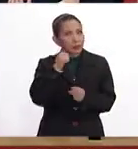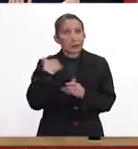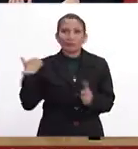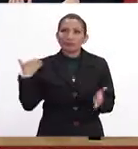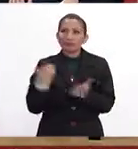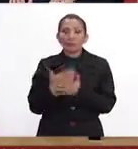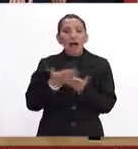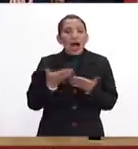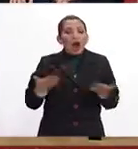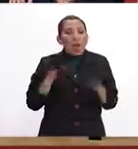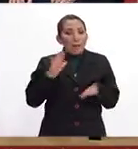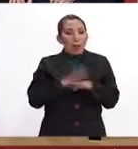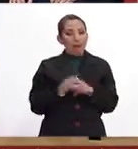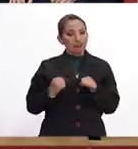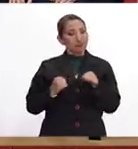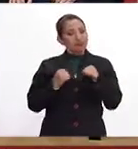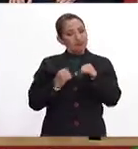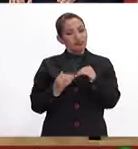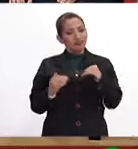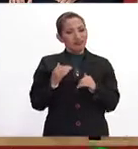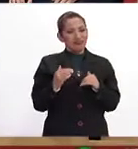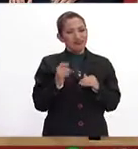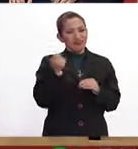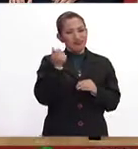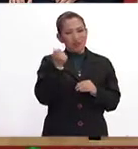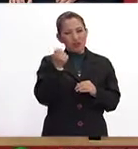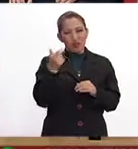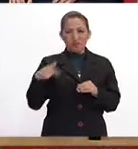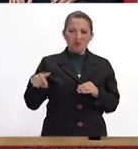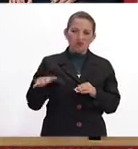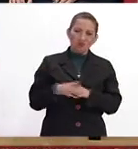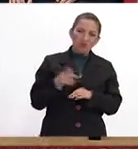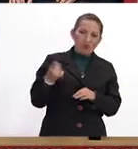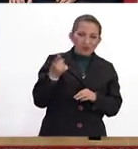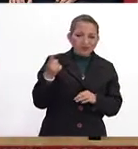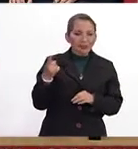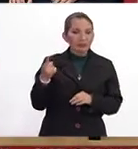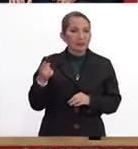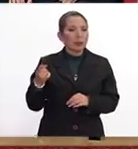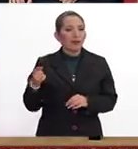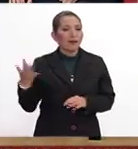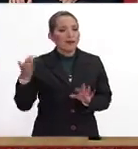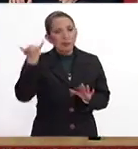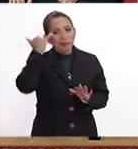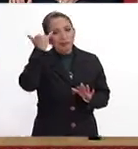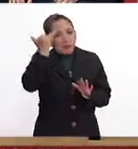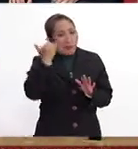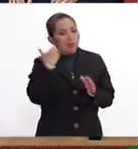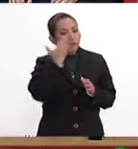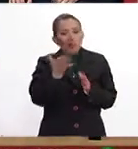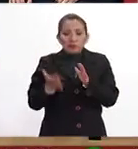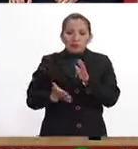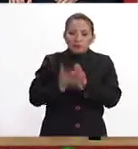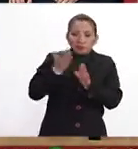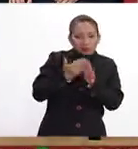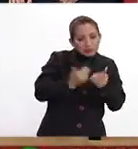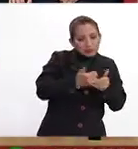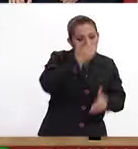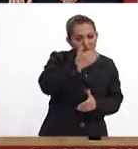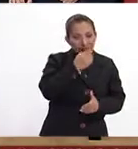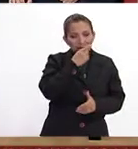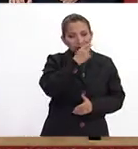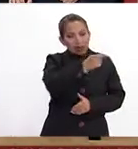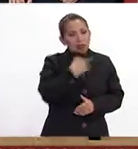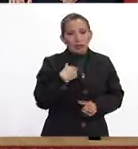Digamos que ahora está más fortalecido, como tú dices, por esta iniciativa de querer construir un muro, que aunque tú